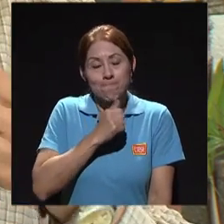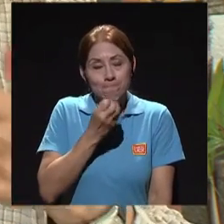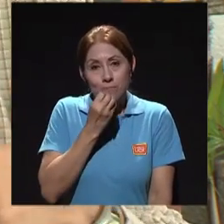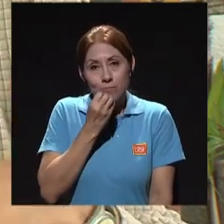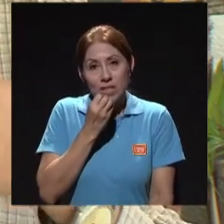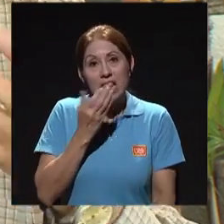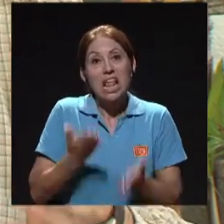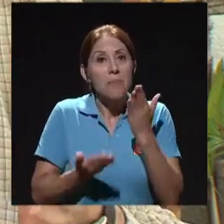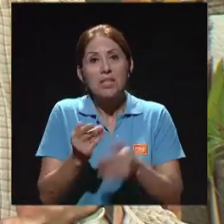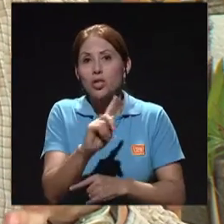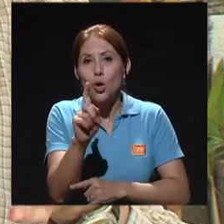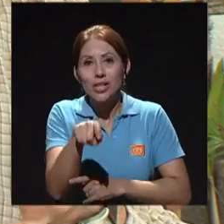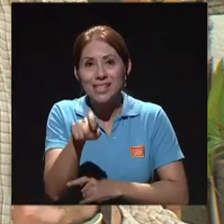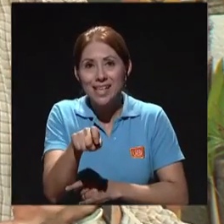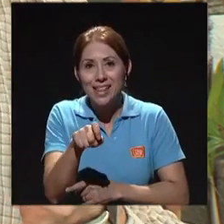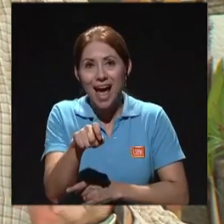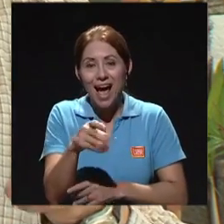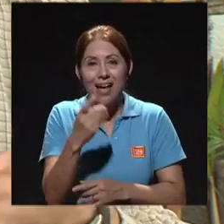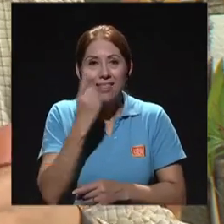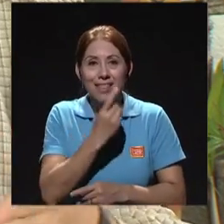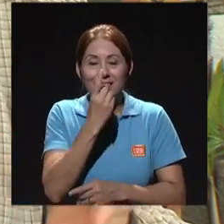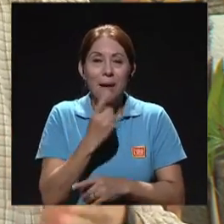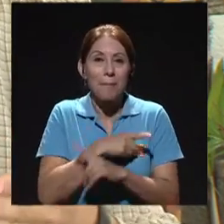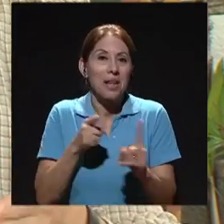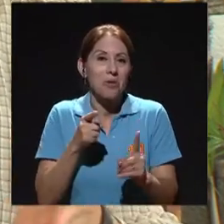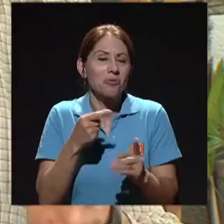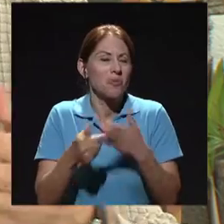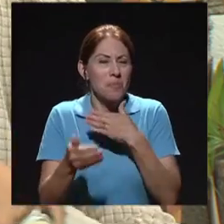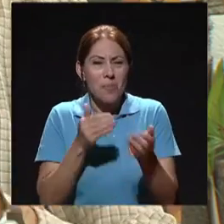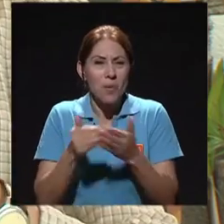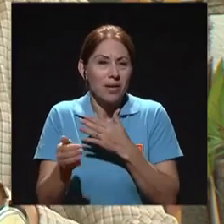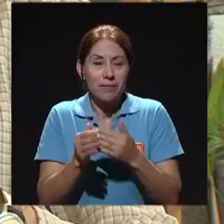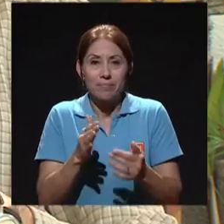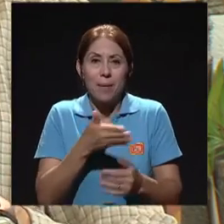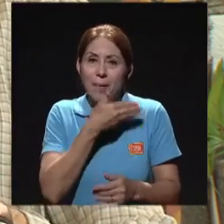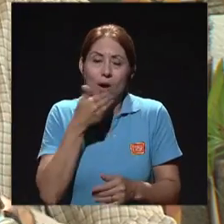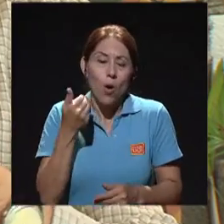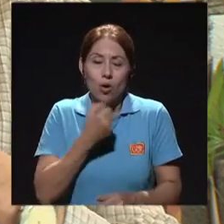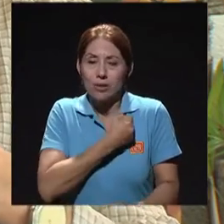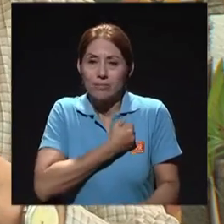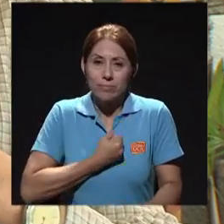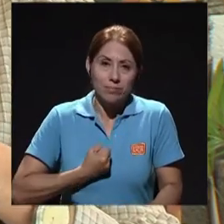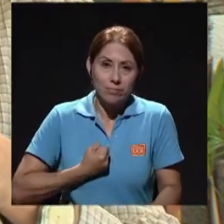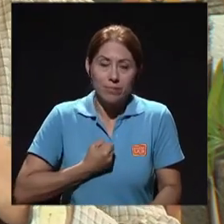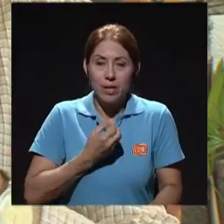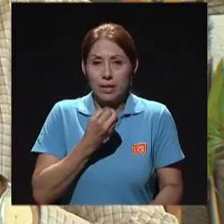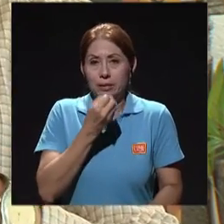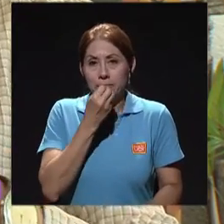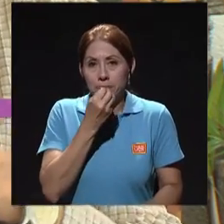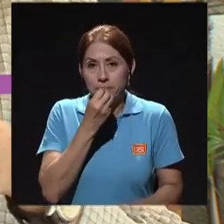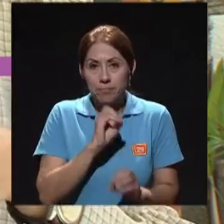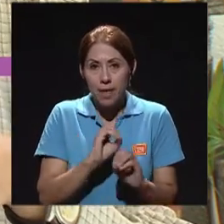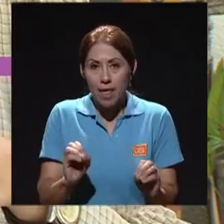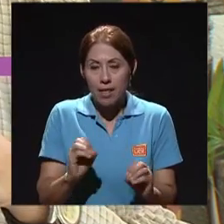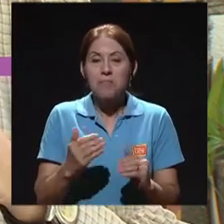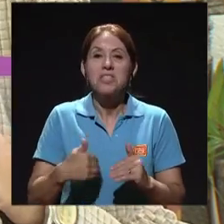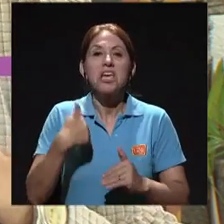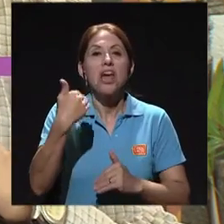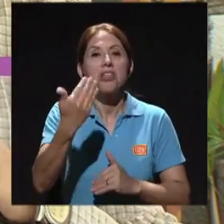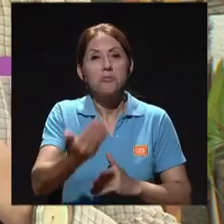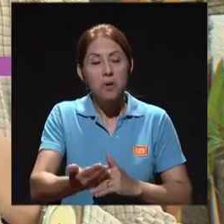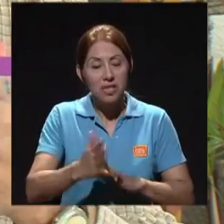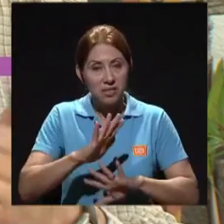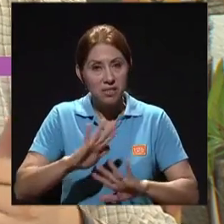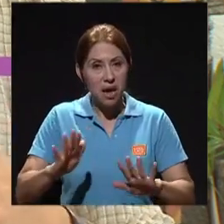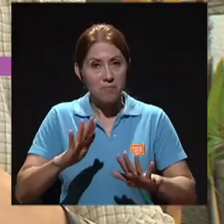ayunas, aunque no se ocupara, ¿verdad?, un par de horas en la mañana, digamos, completando las 12, 14 horas de ayuno y ya después la